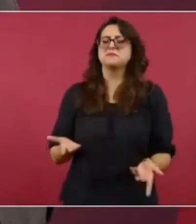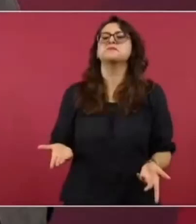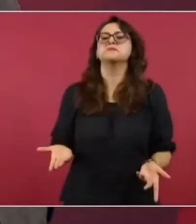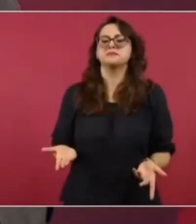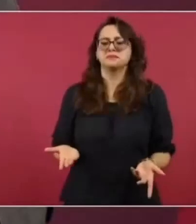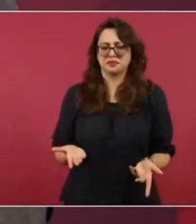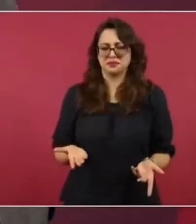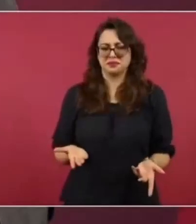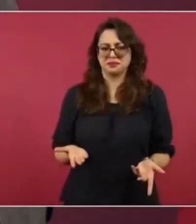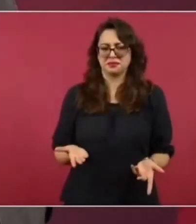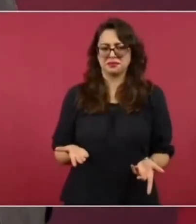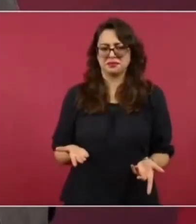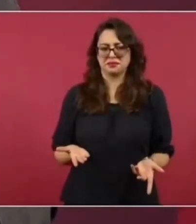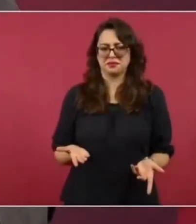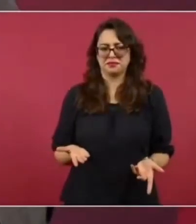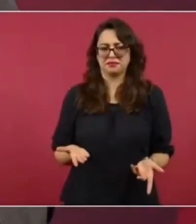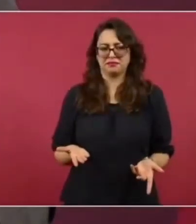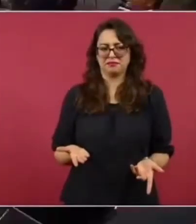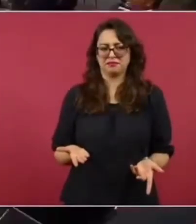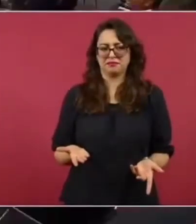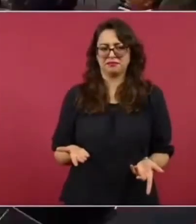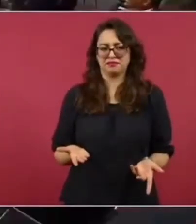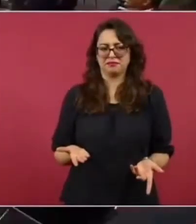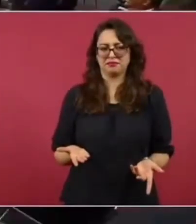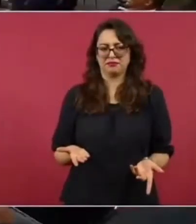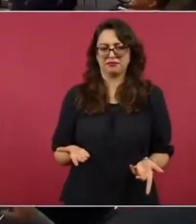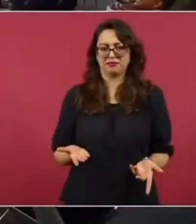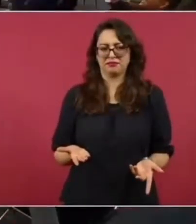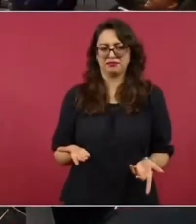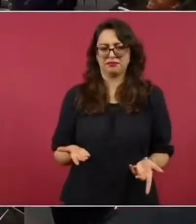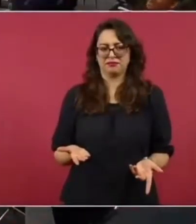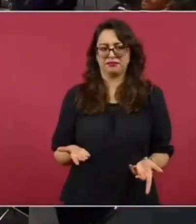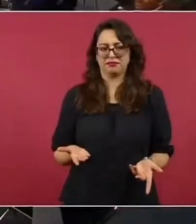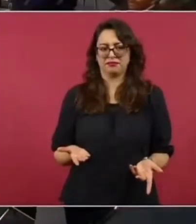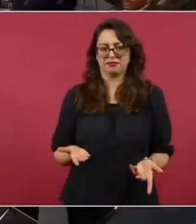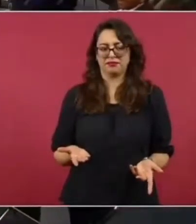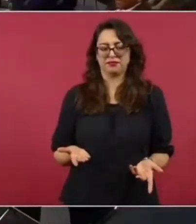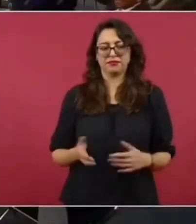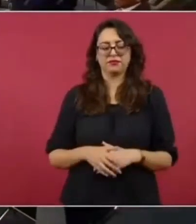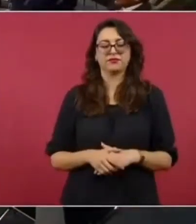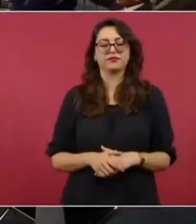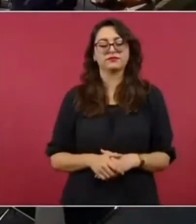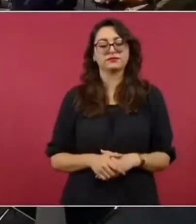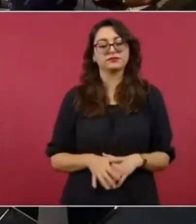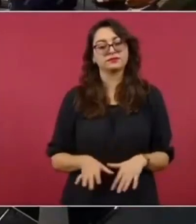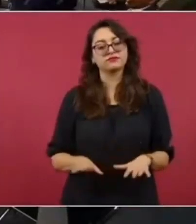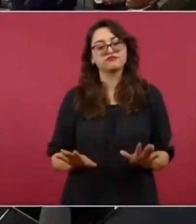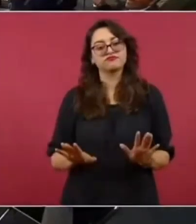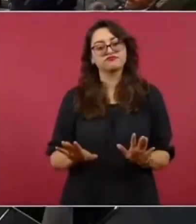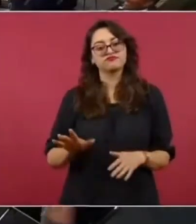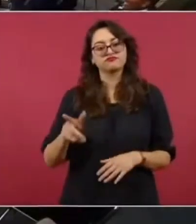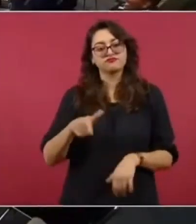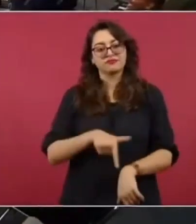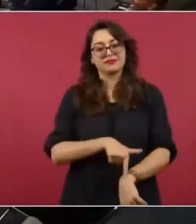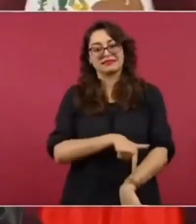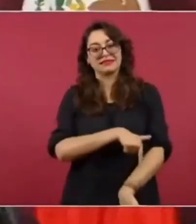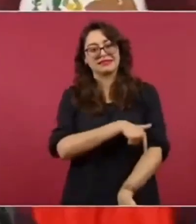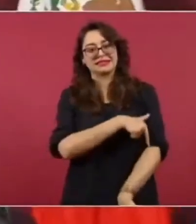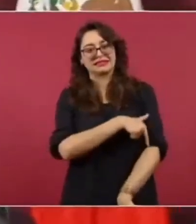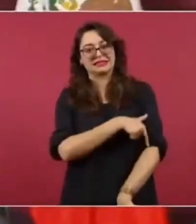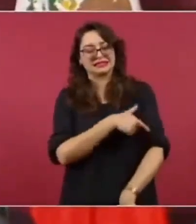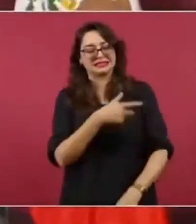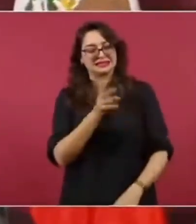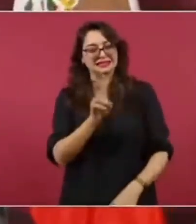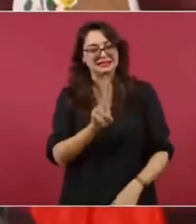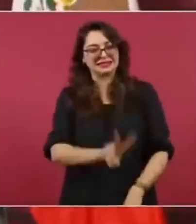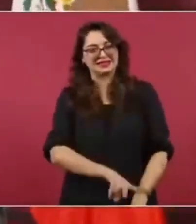ya se fue si hay la hora va a regresar pero este ojalá y se lleve a cabo